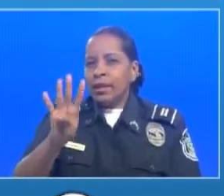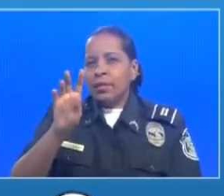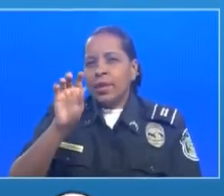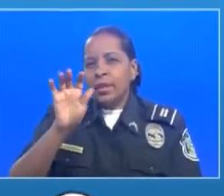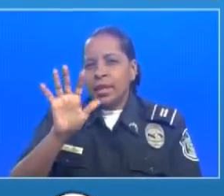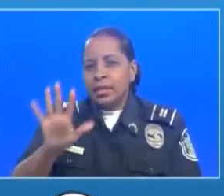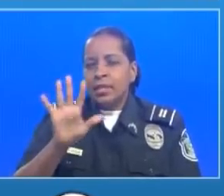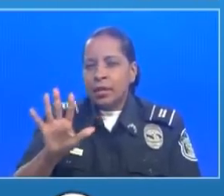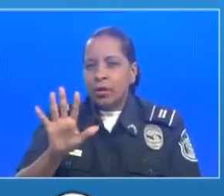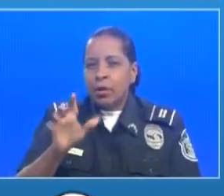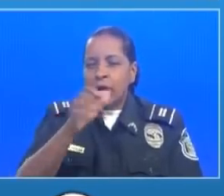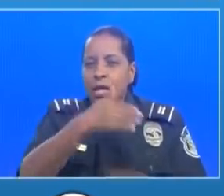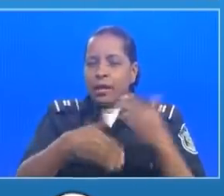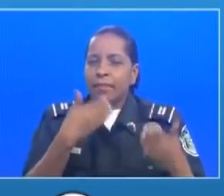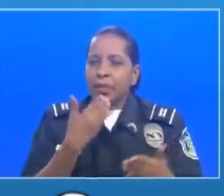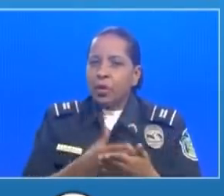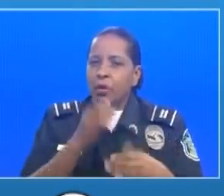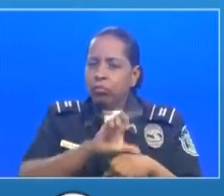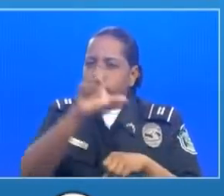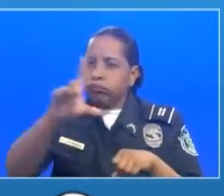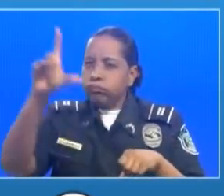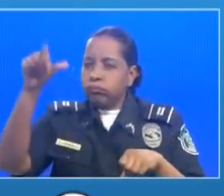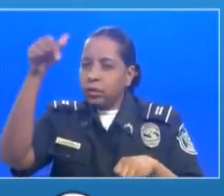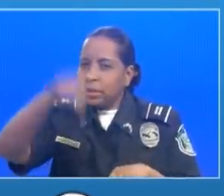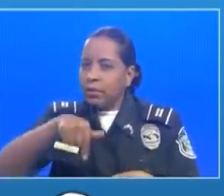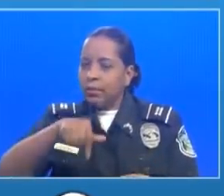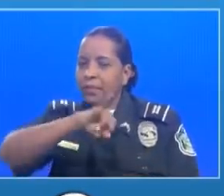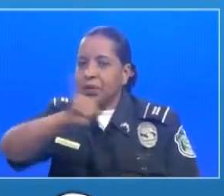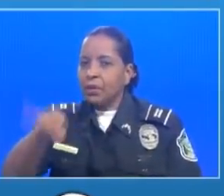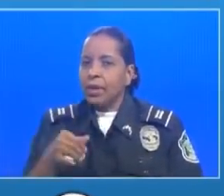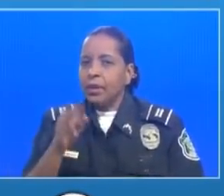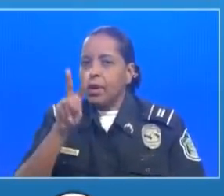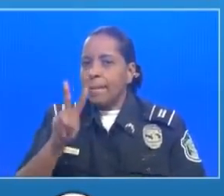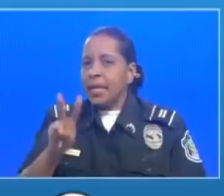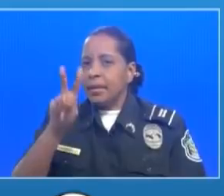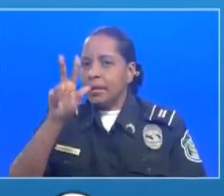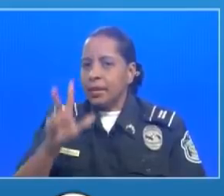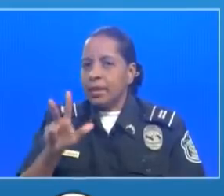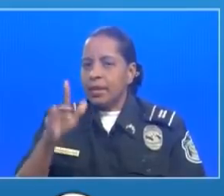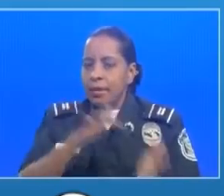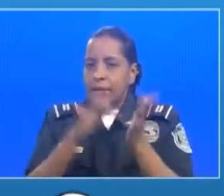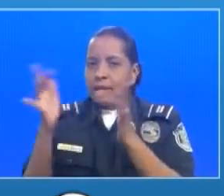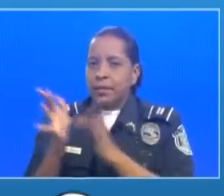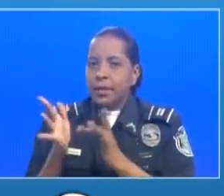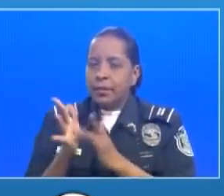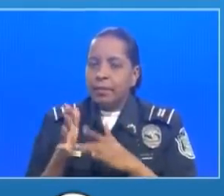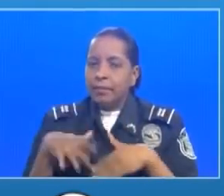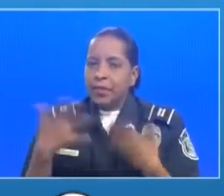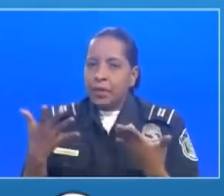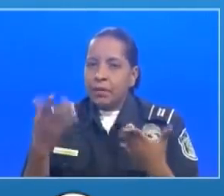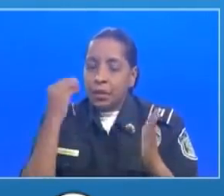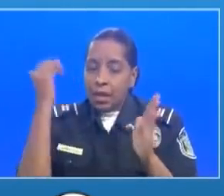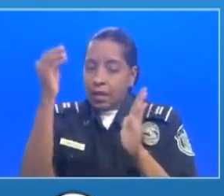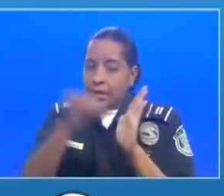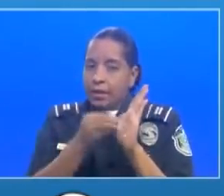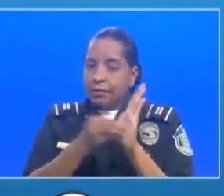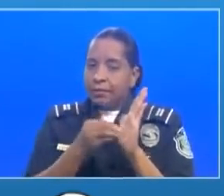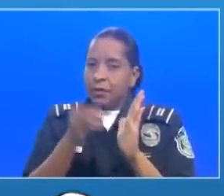en todas las regiones hasta el corte de hoy jueves 23 de abril. Se han registrado